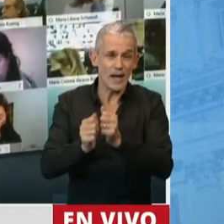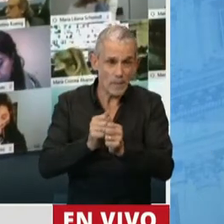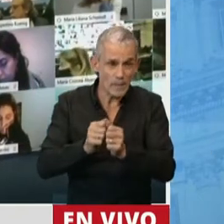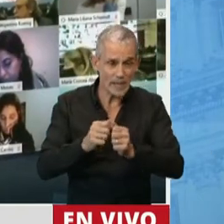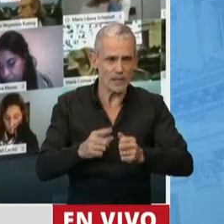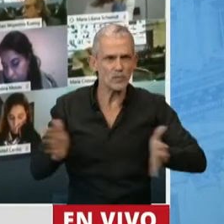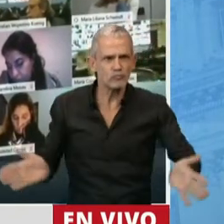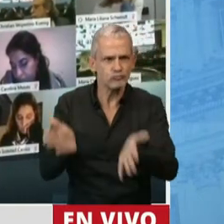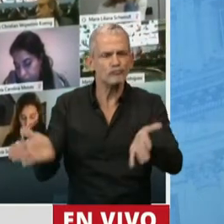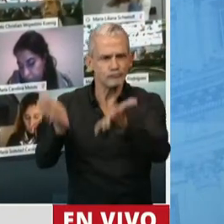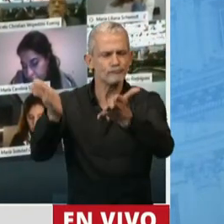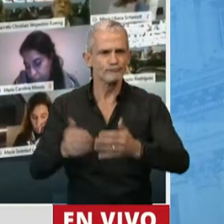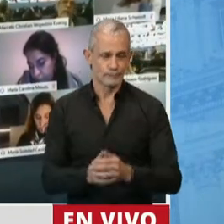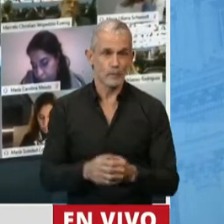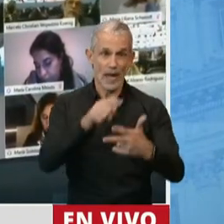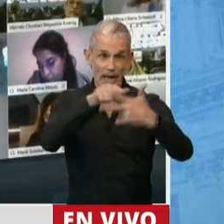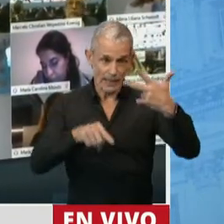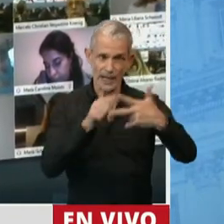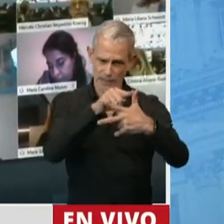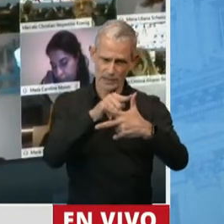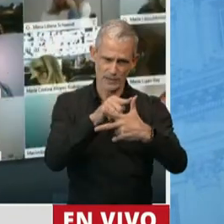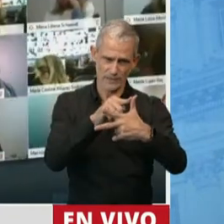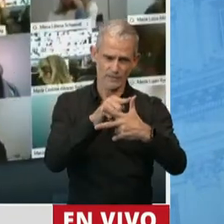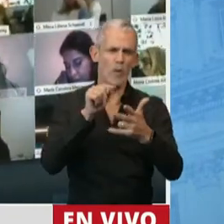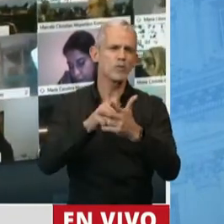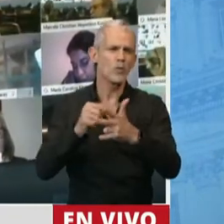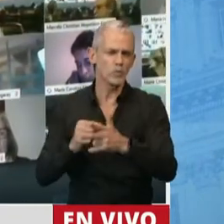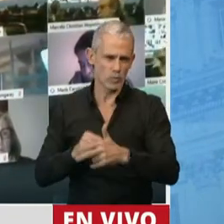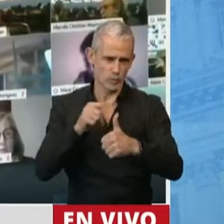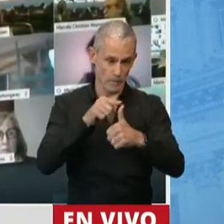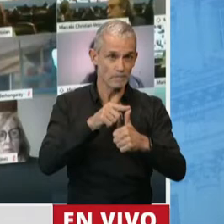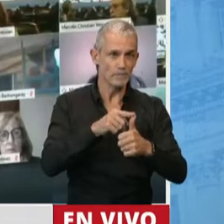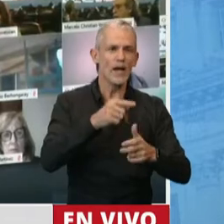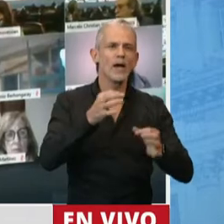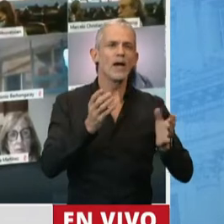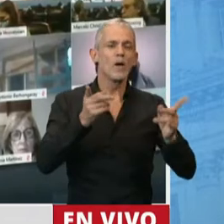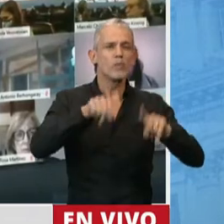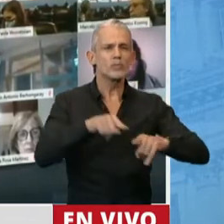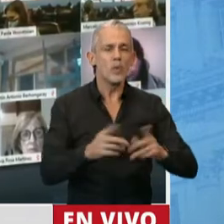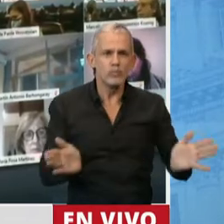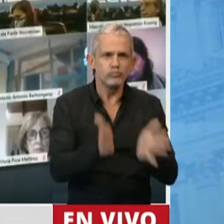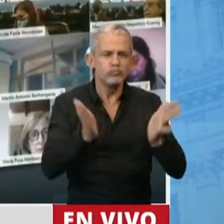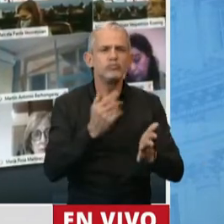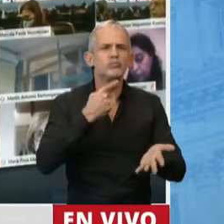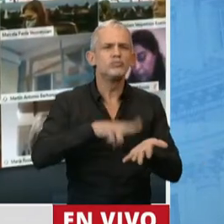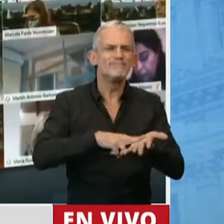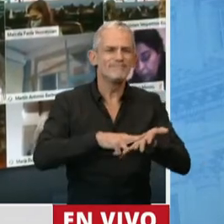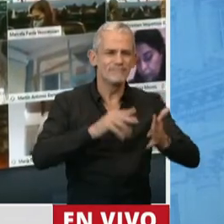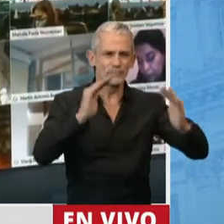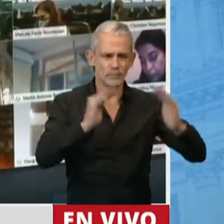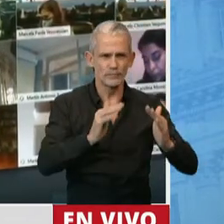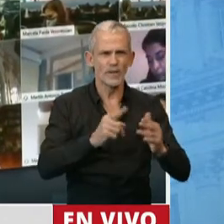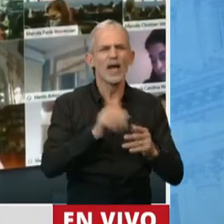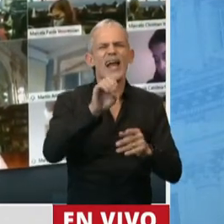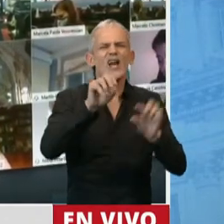prosperan. Tres cuestiones. La primera, le pusimos régimen de promoción de la economía del conocimiento. Me